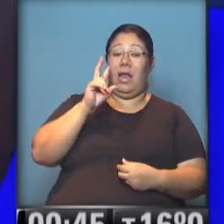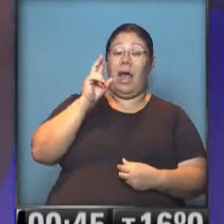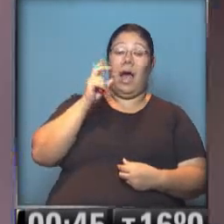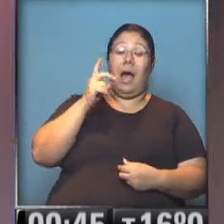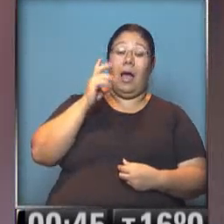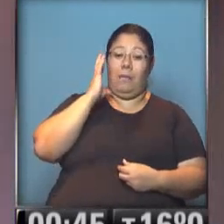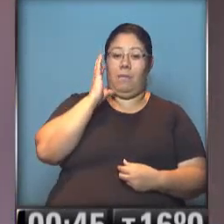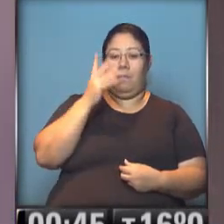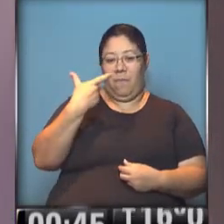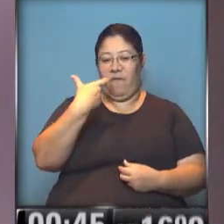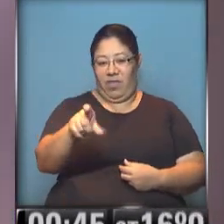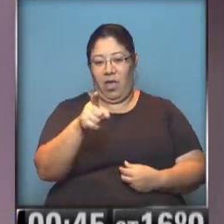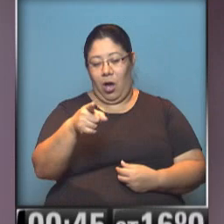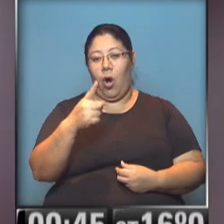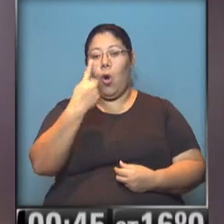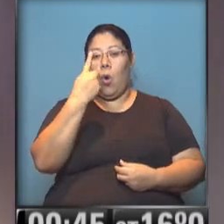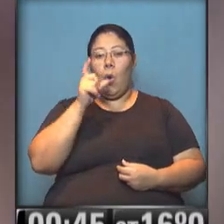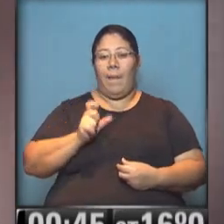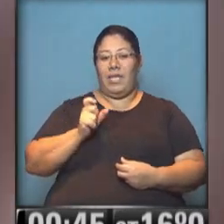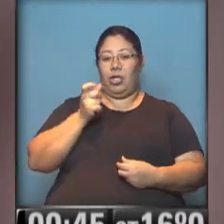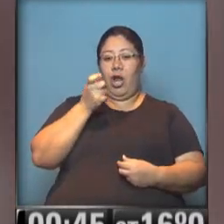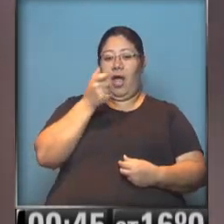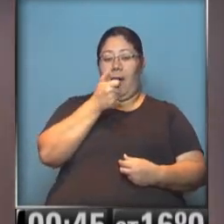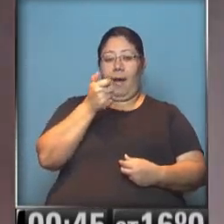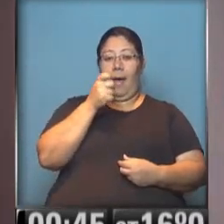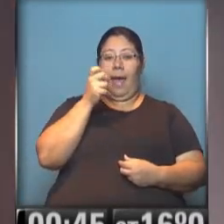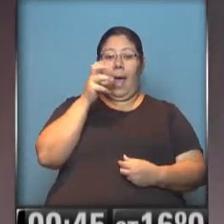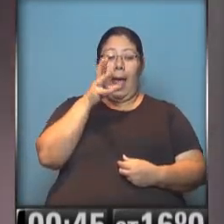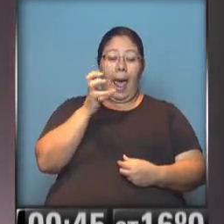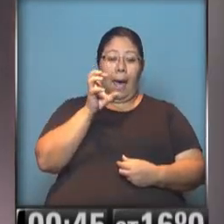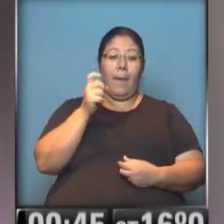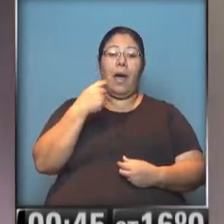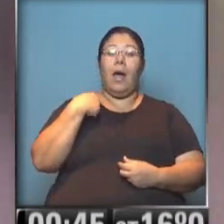el videíto filmado con un celular, en donde se ve cómo los policías lo tiran al piso